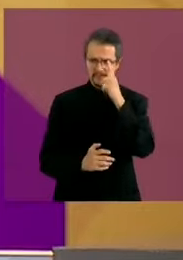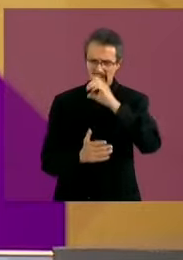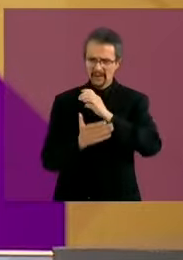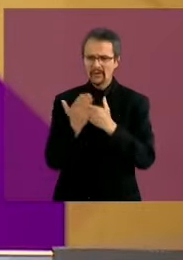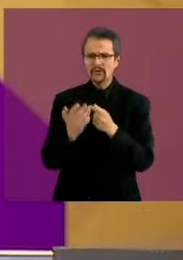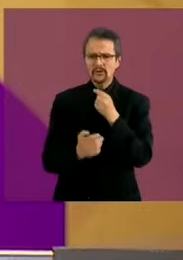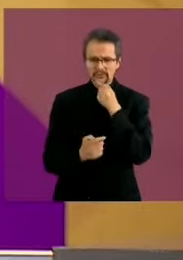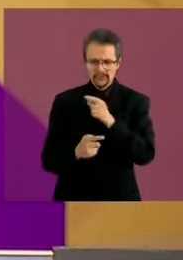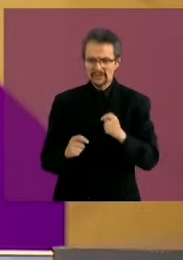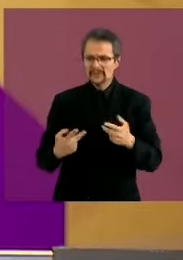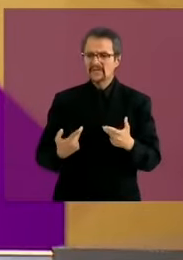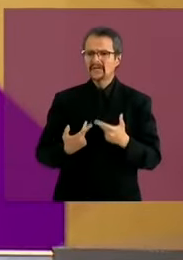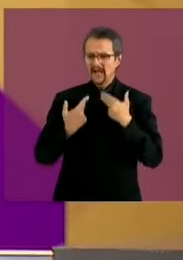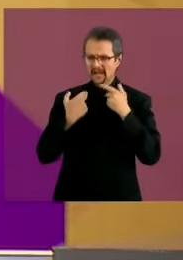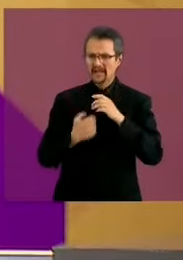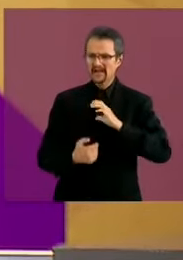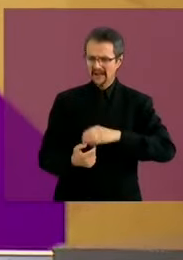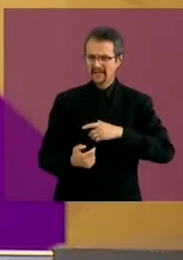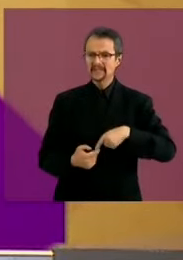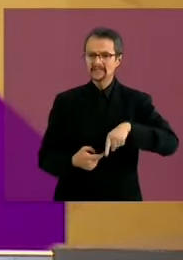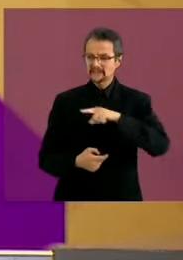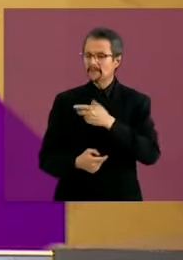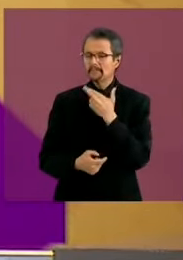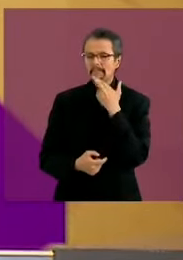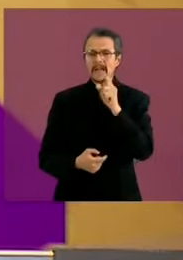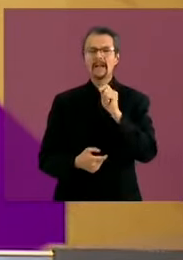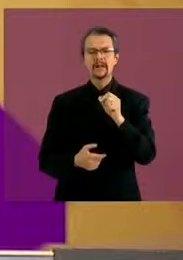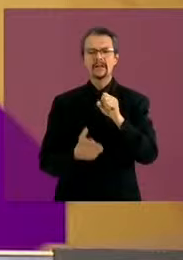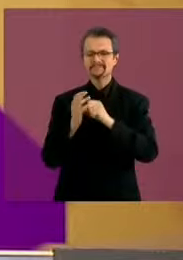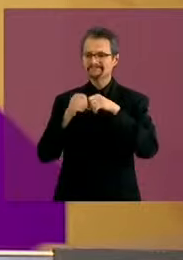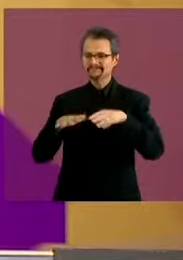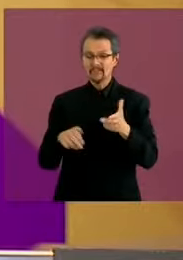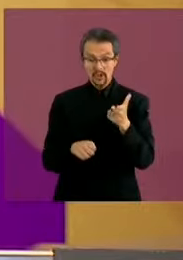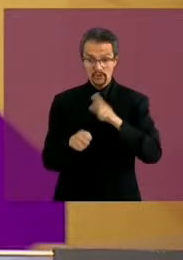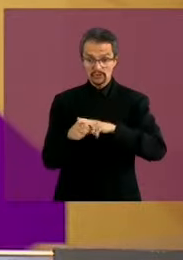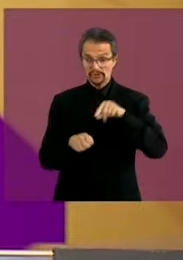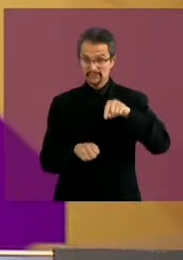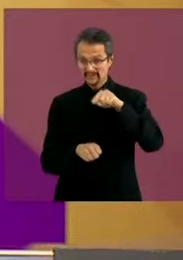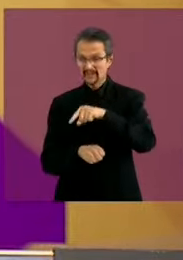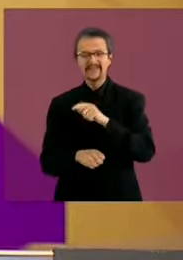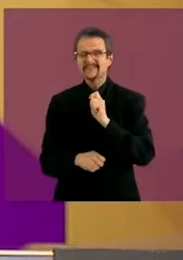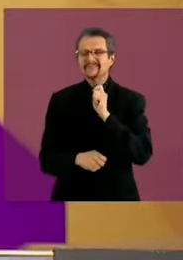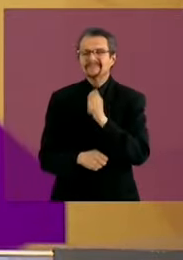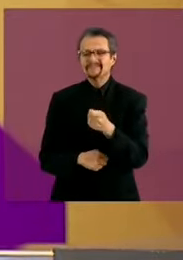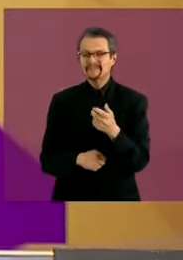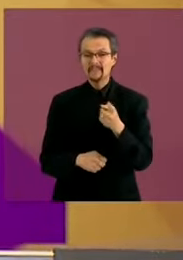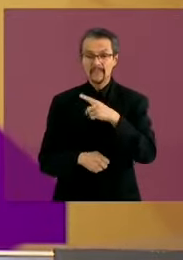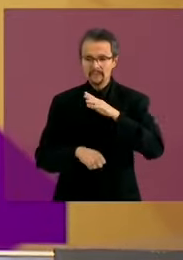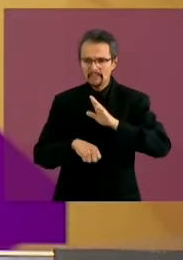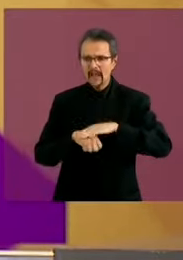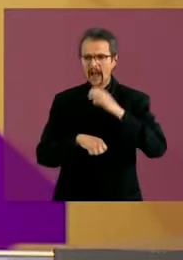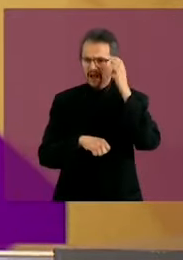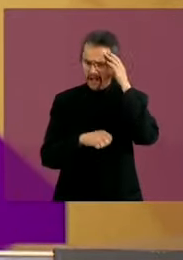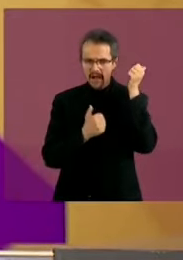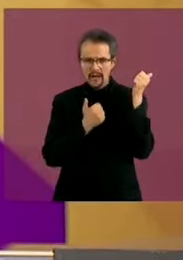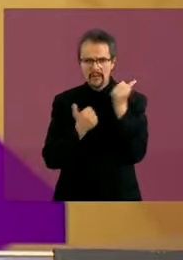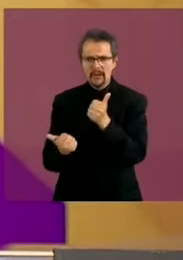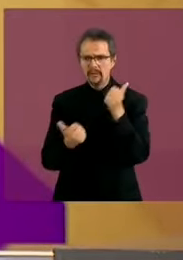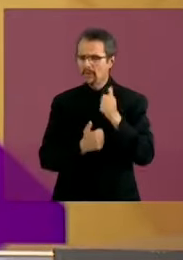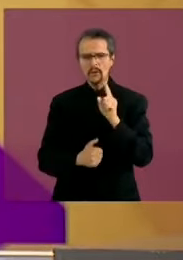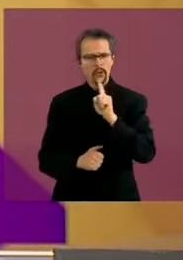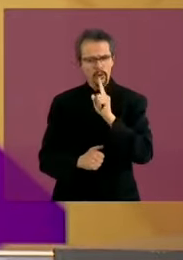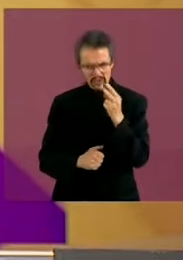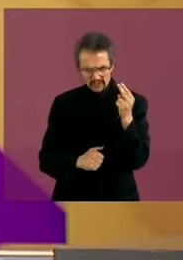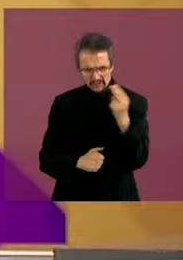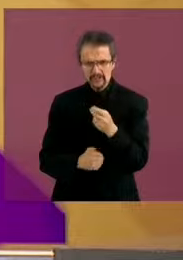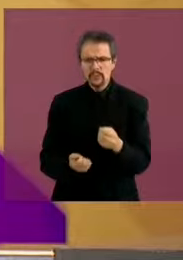república, el mejor sistema de salud, no es el que más camas de hospitales tiene, sino el que menos camas de hospitales necesita. Vamos a hacer un programa donde